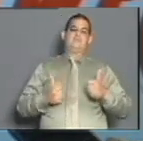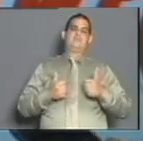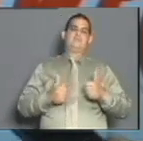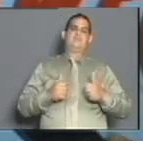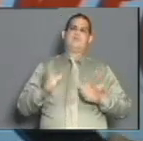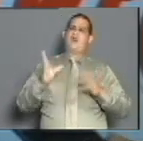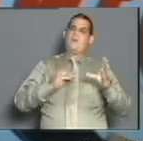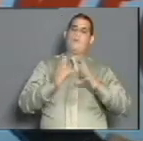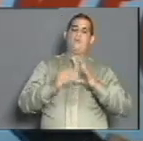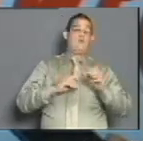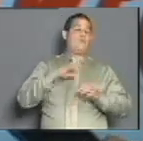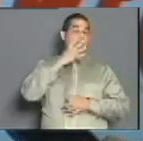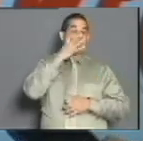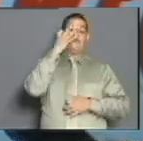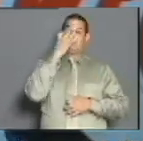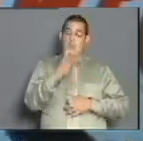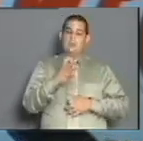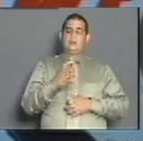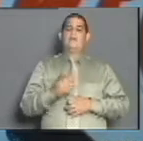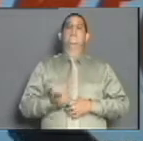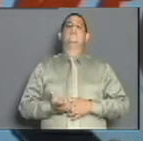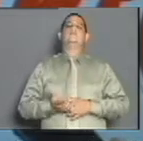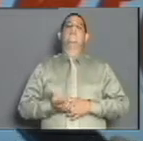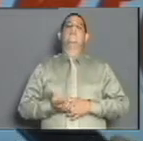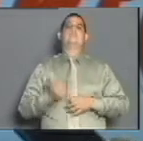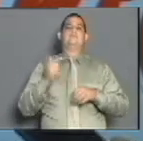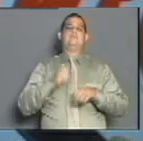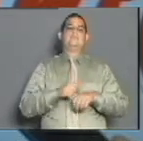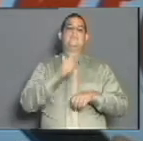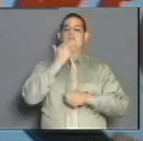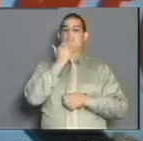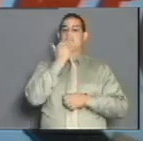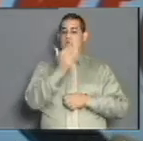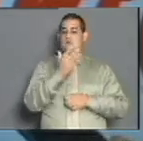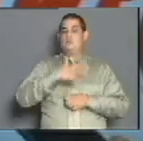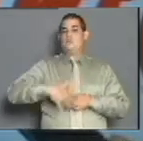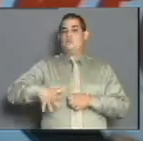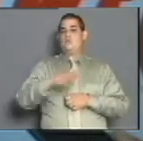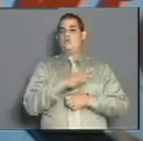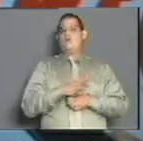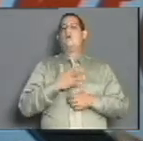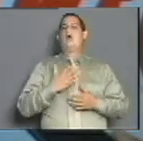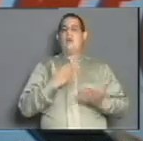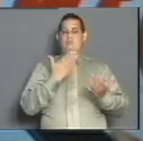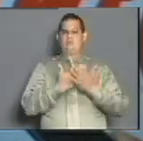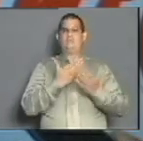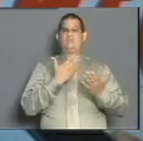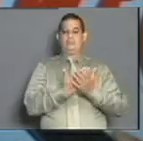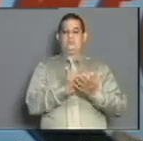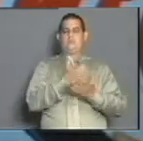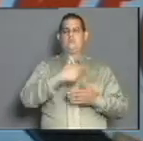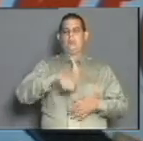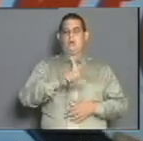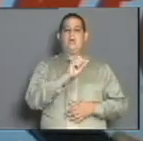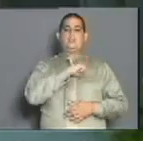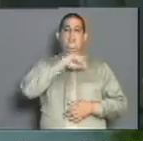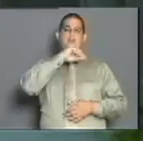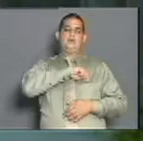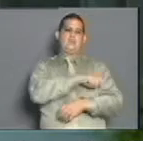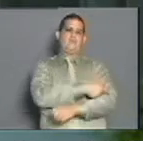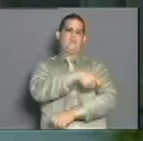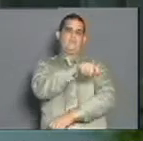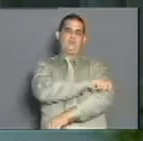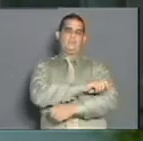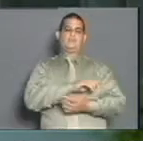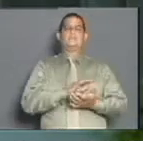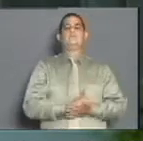contextualizada, muy acorde con el momento que estamos viviendo y representó en cada minuto el sentir de nuestro pueblo. Creo